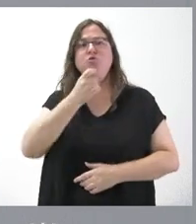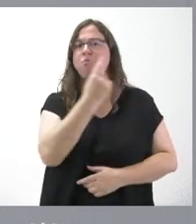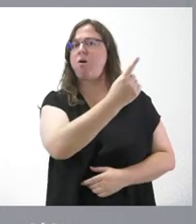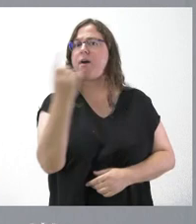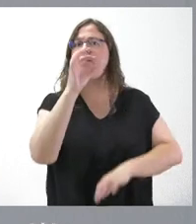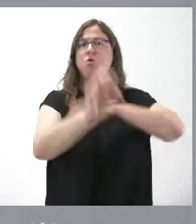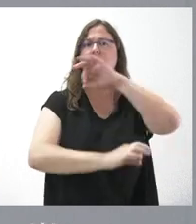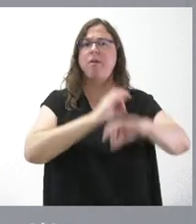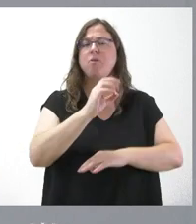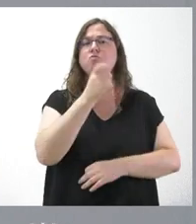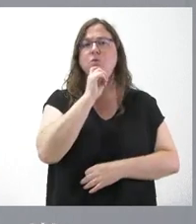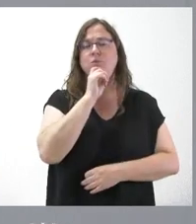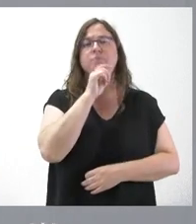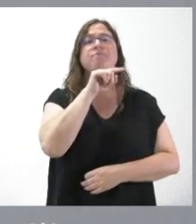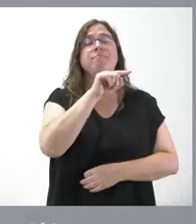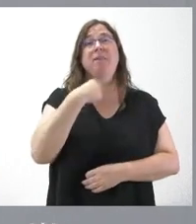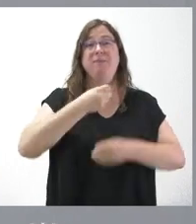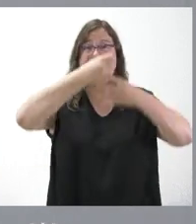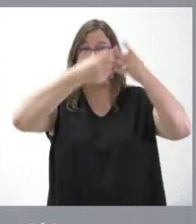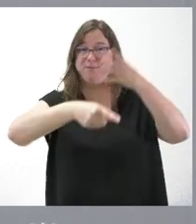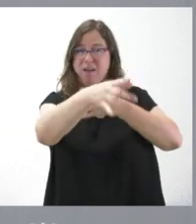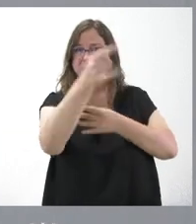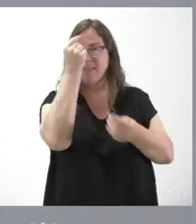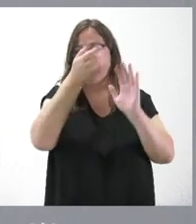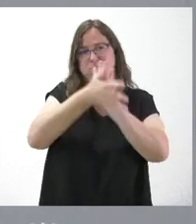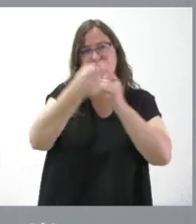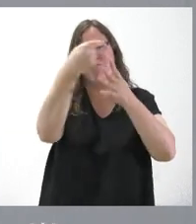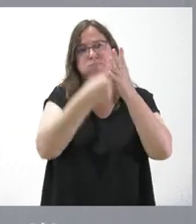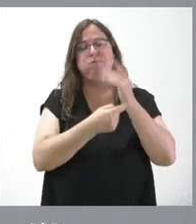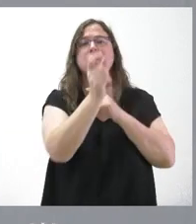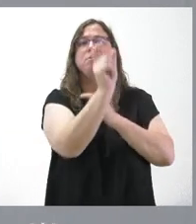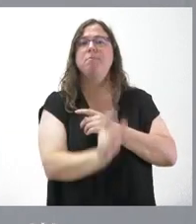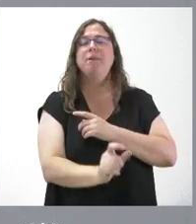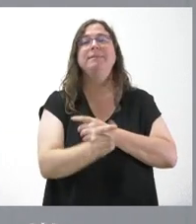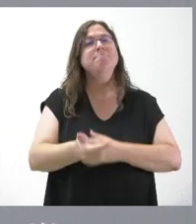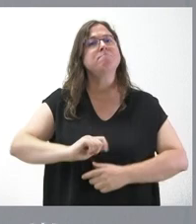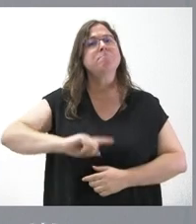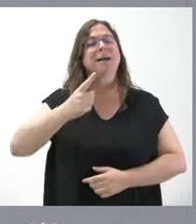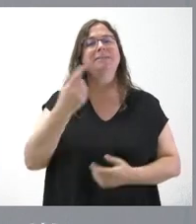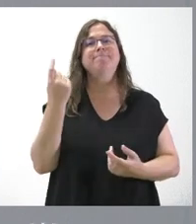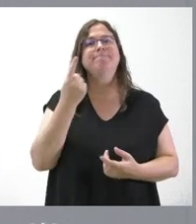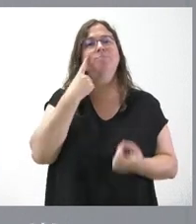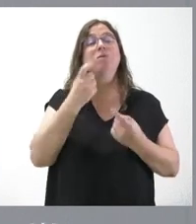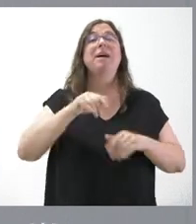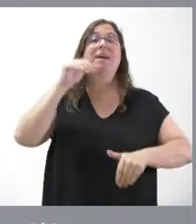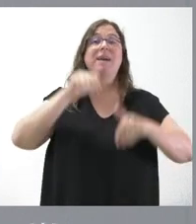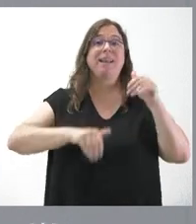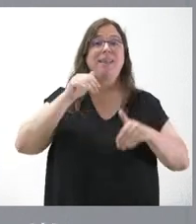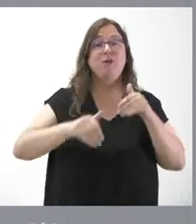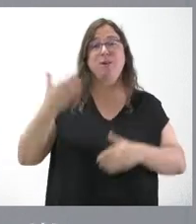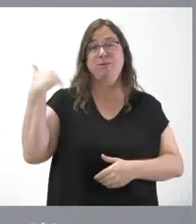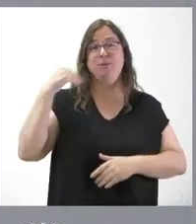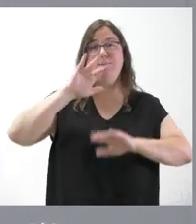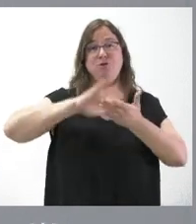de las organizaciones sindicales es la que tienen ustedes en la documentación, donde se tienen en cuenta sobre todo los resultados electorales de las últimas elecciones